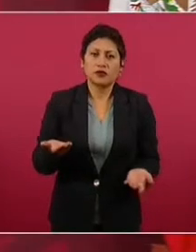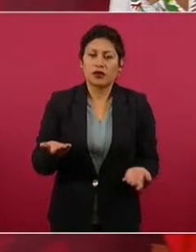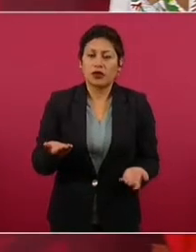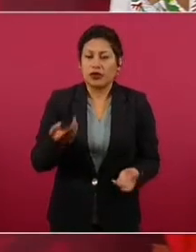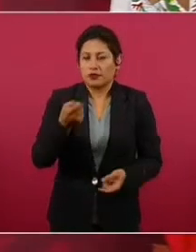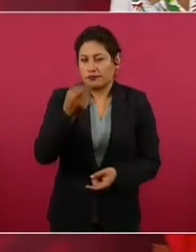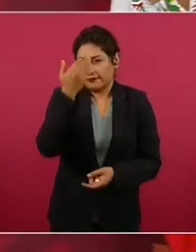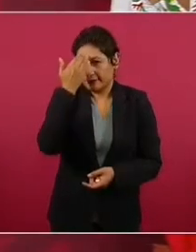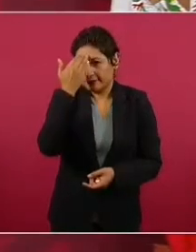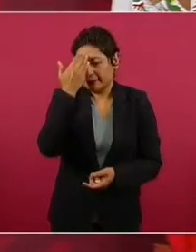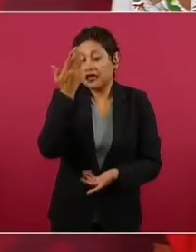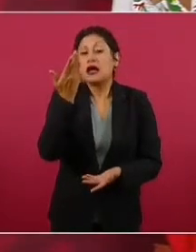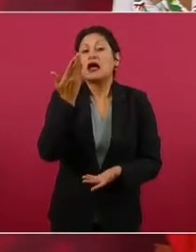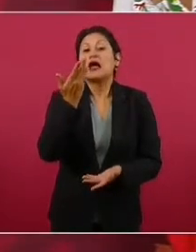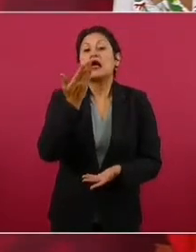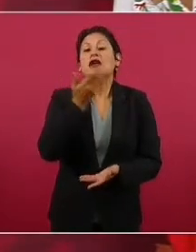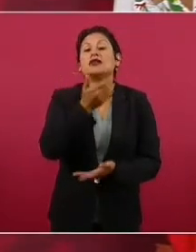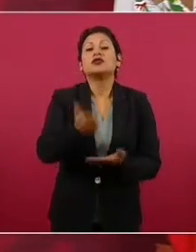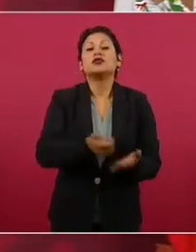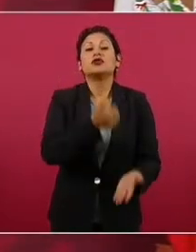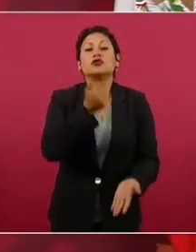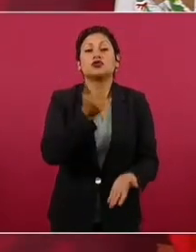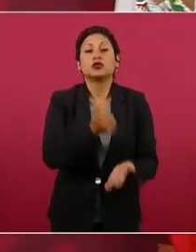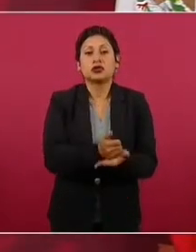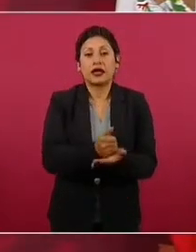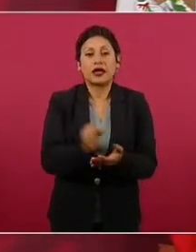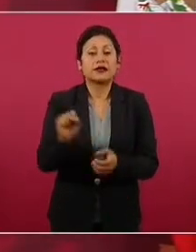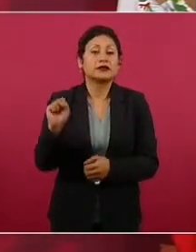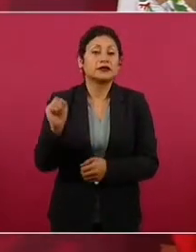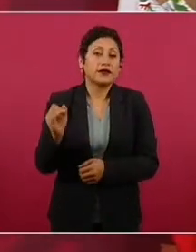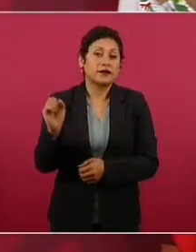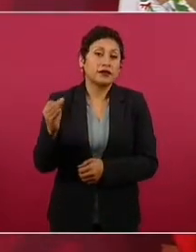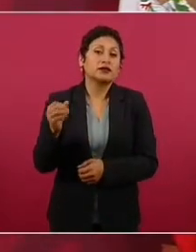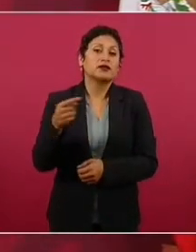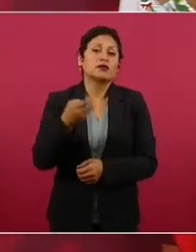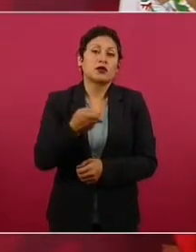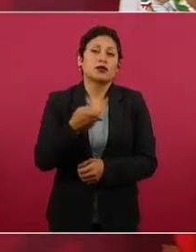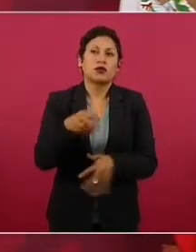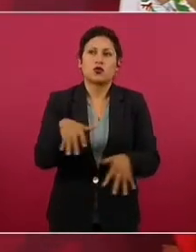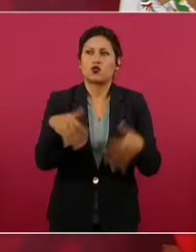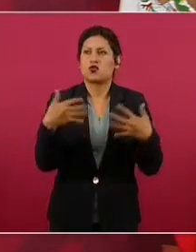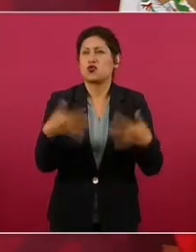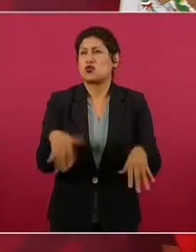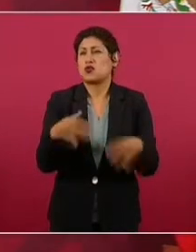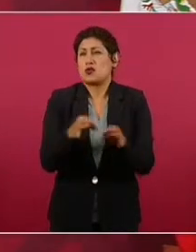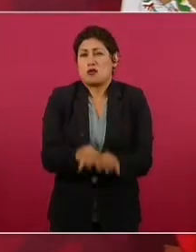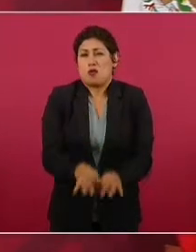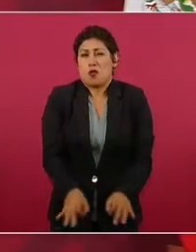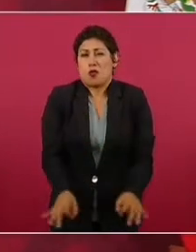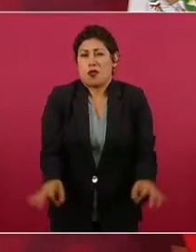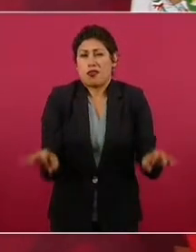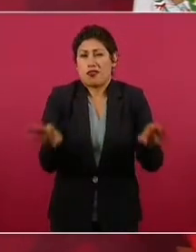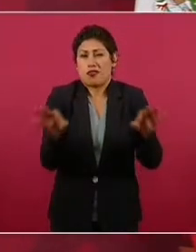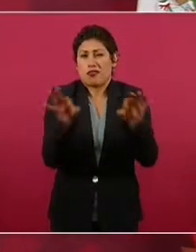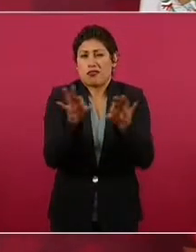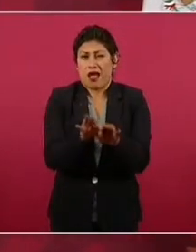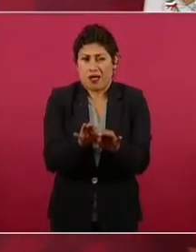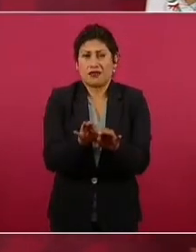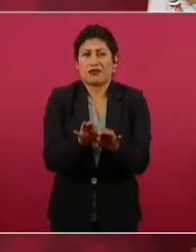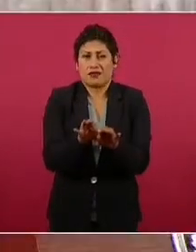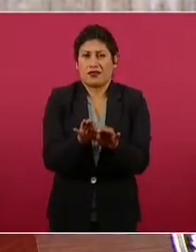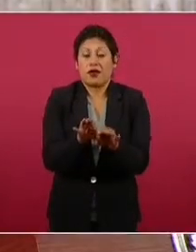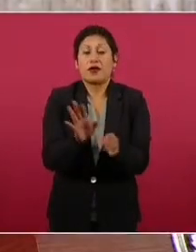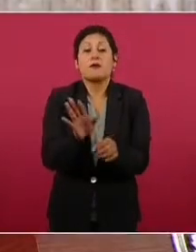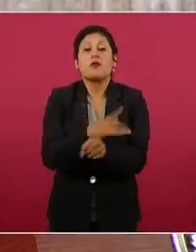santuario, de las ciudades de mayor